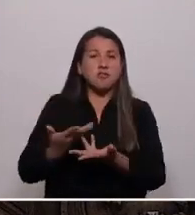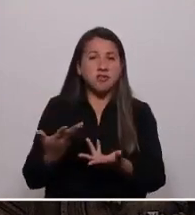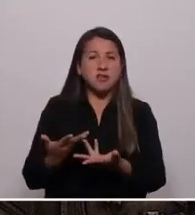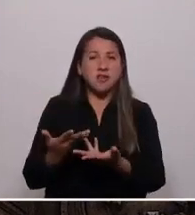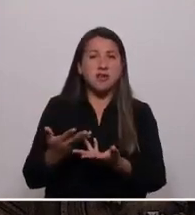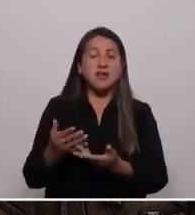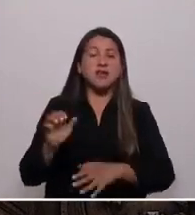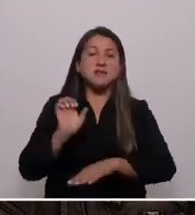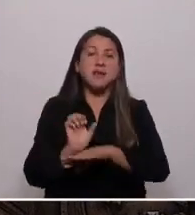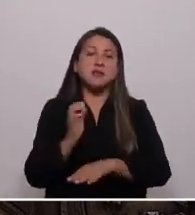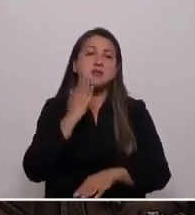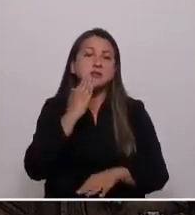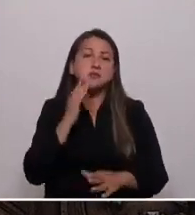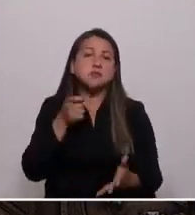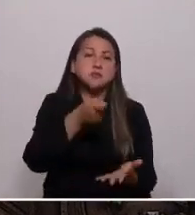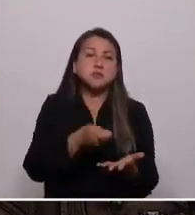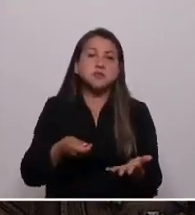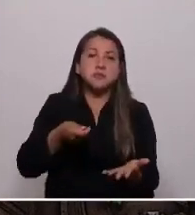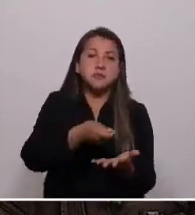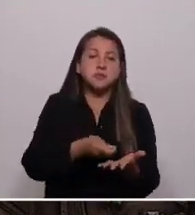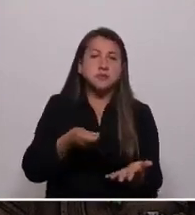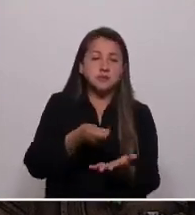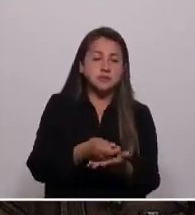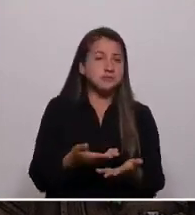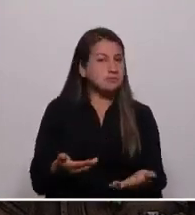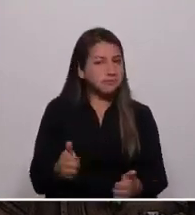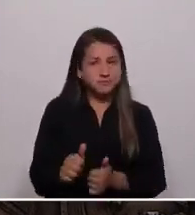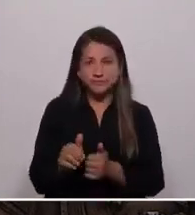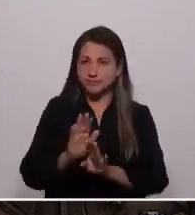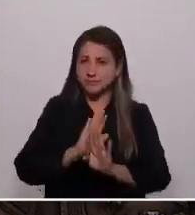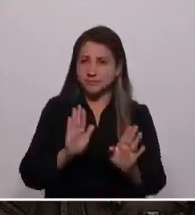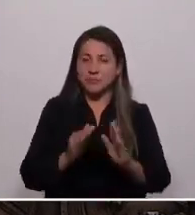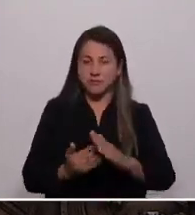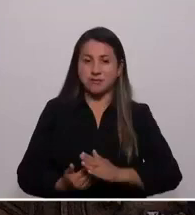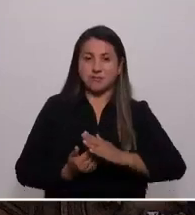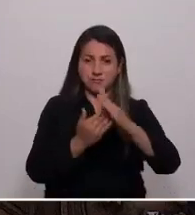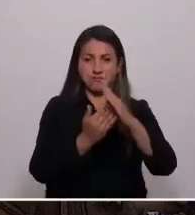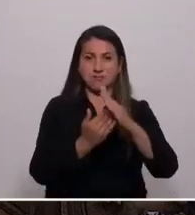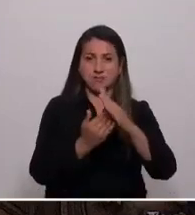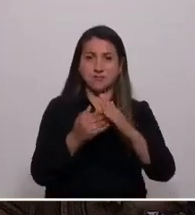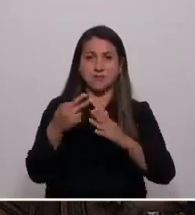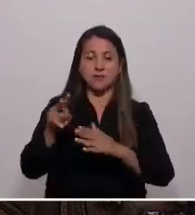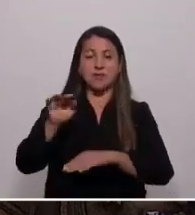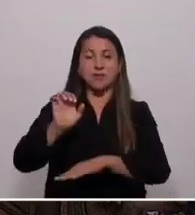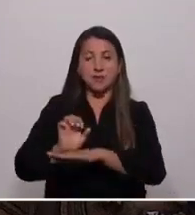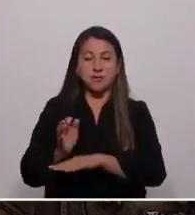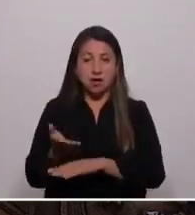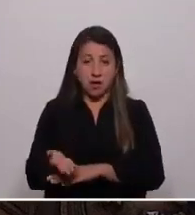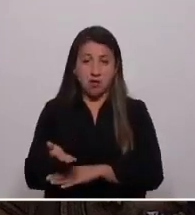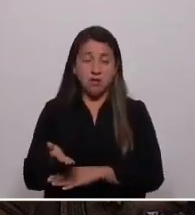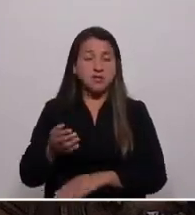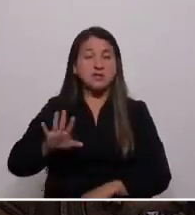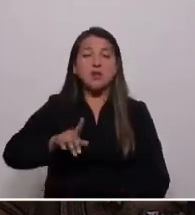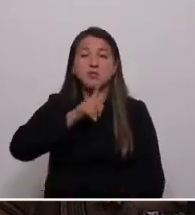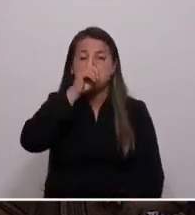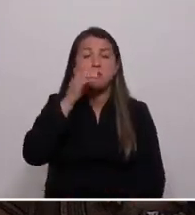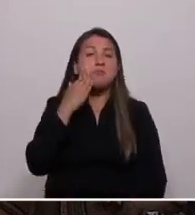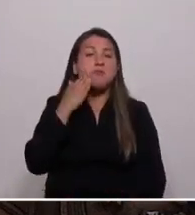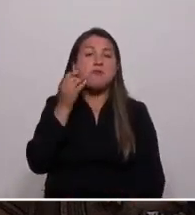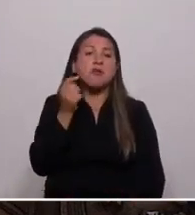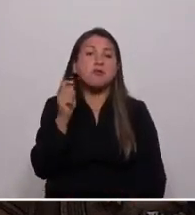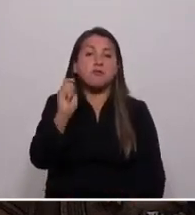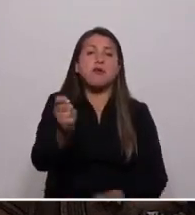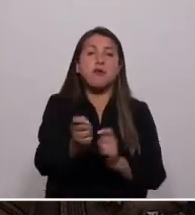subsidiario que es uno de los pilares de la organización del Estado y de la visión establecida en la